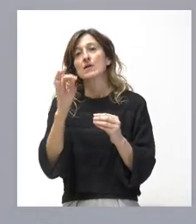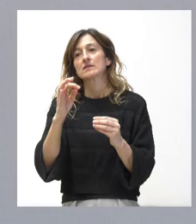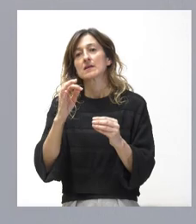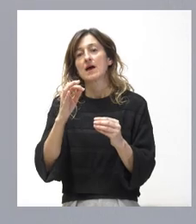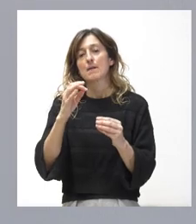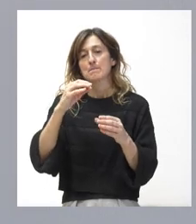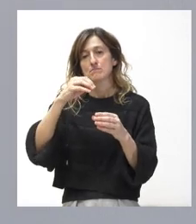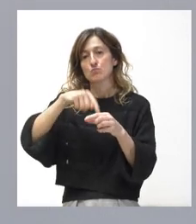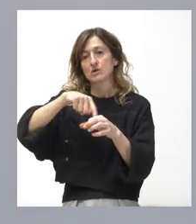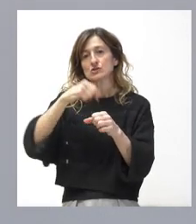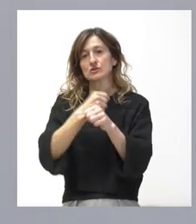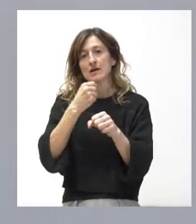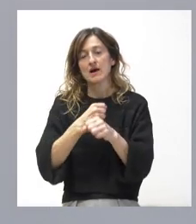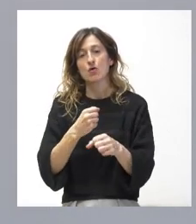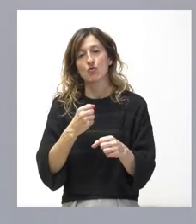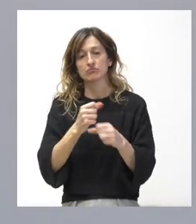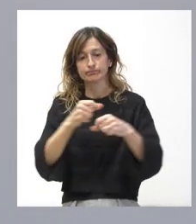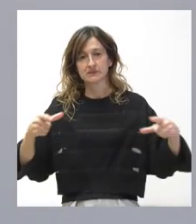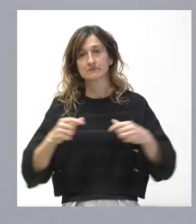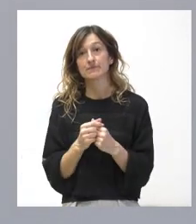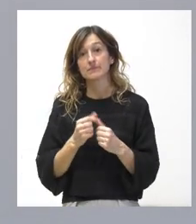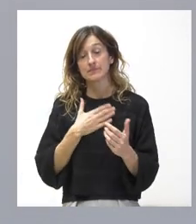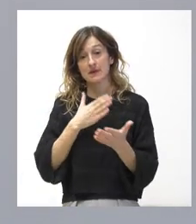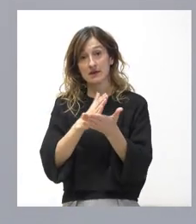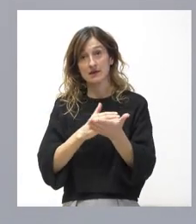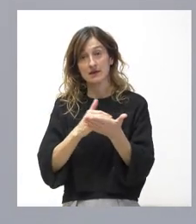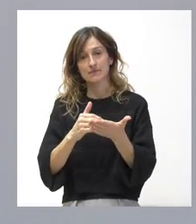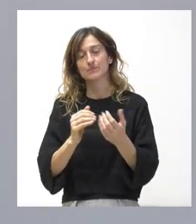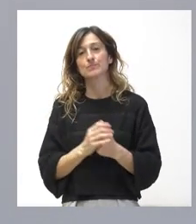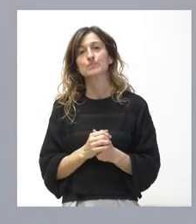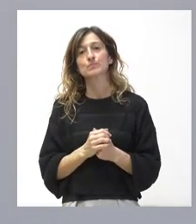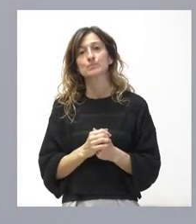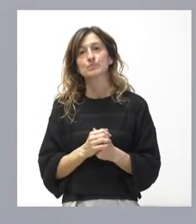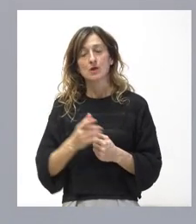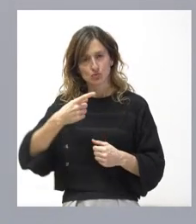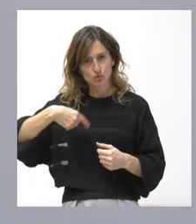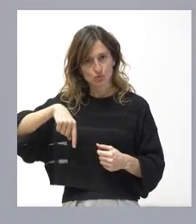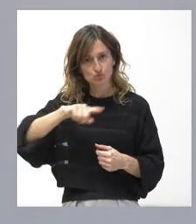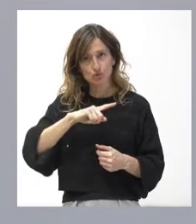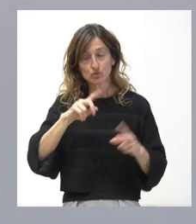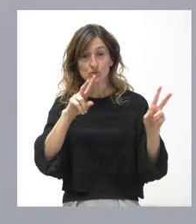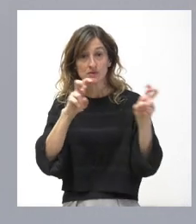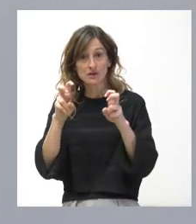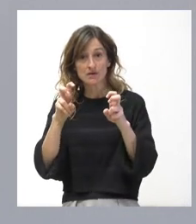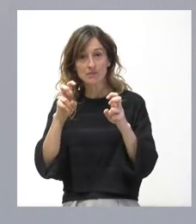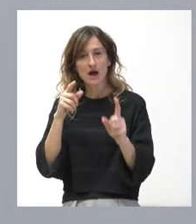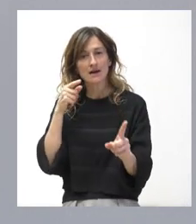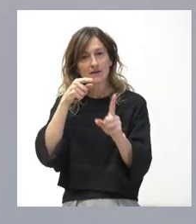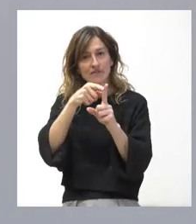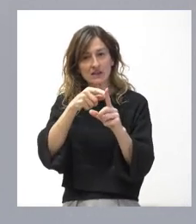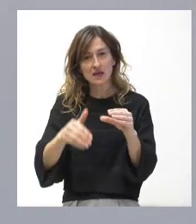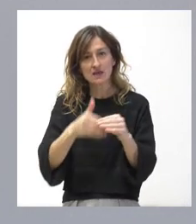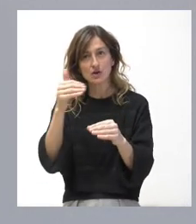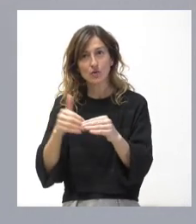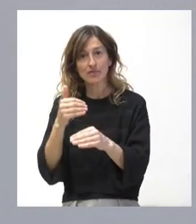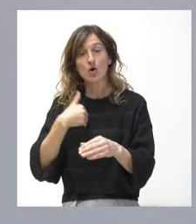consolidando a Castilla y León como la comunidad autónoma que está siendo en algunas materias de esta referente más de innovación. Hoy somos